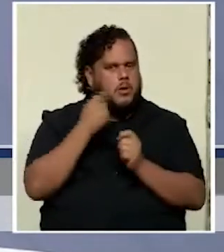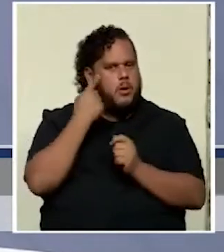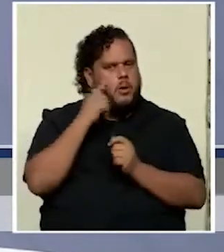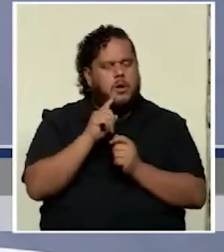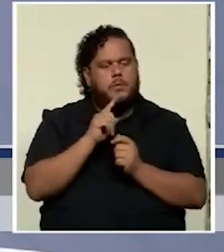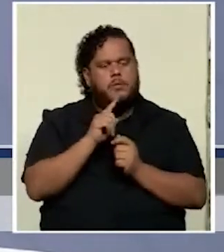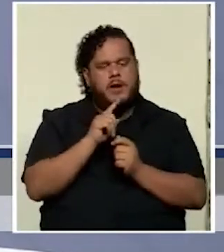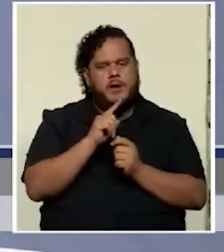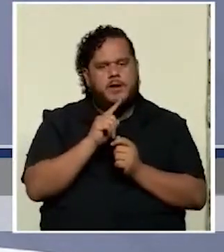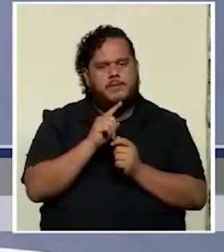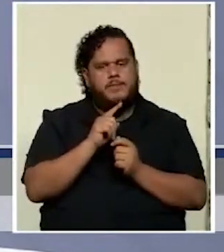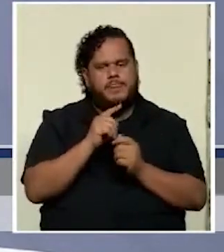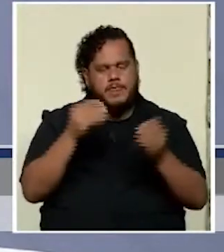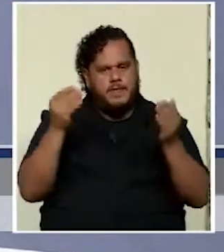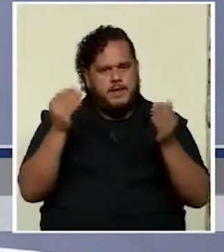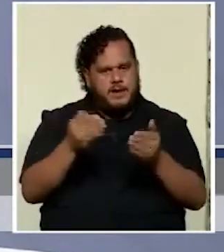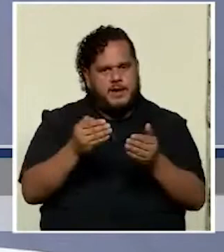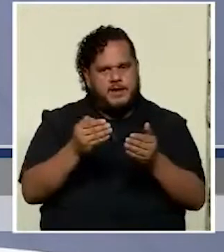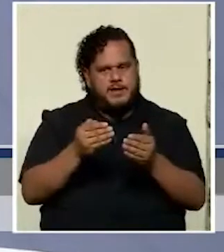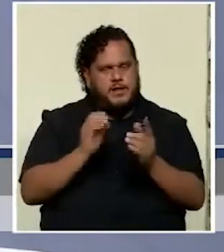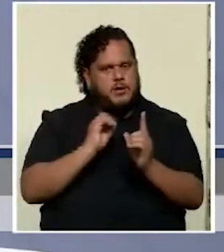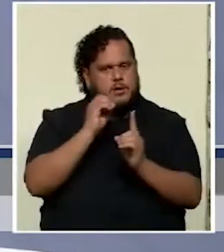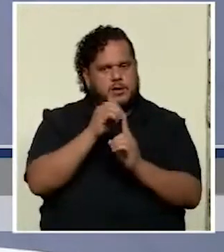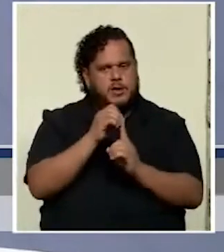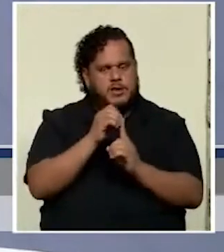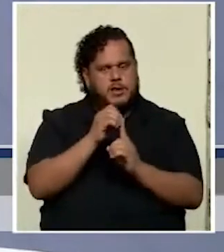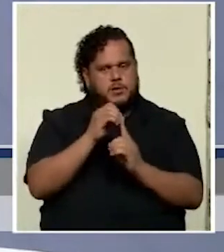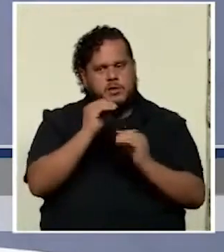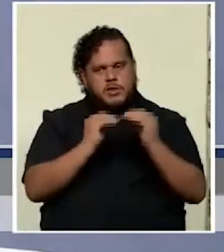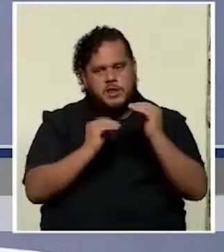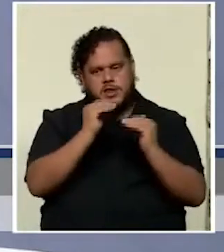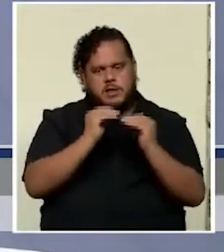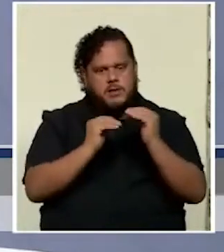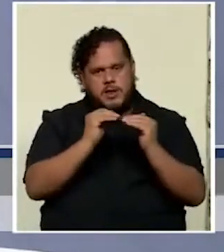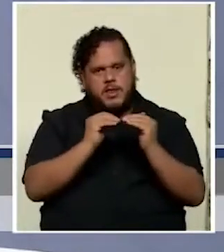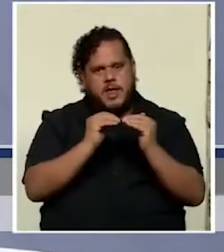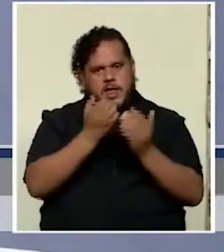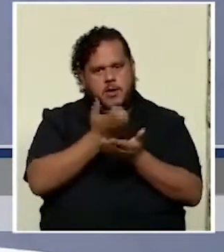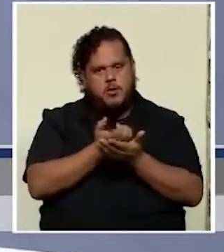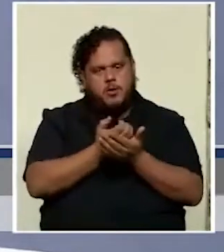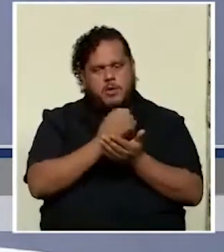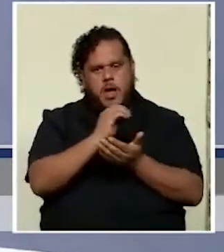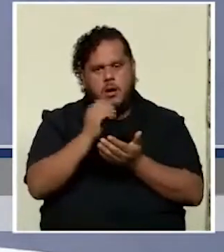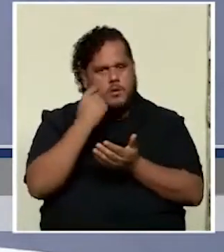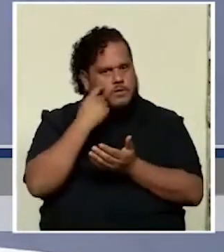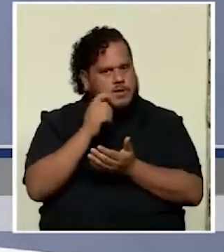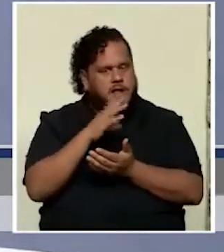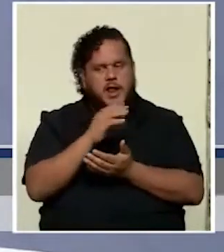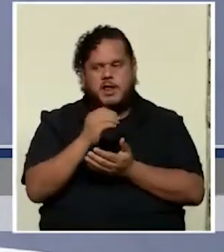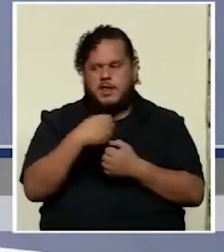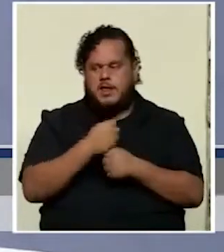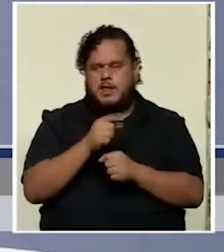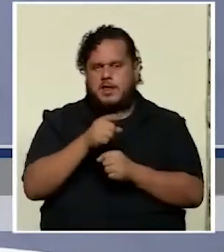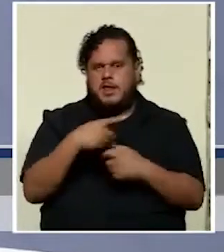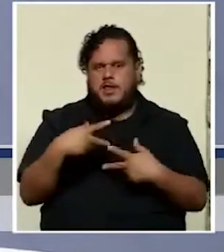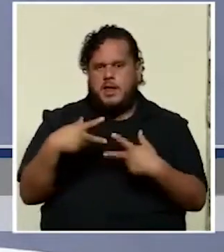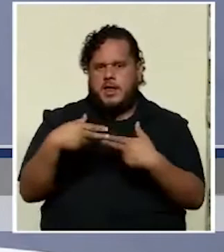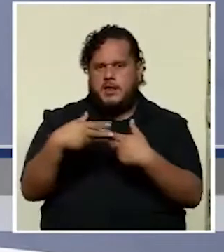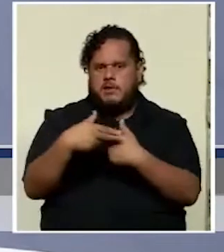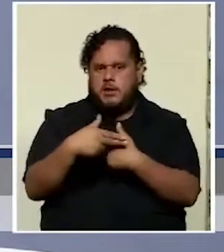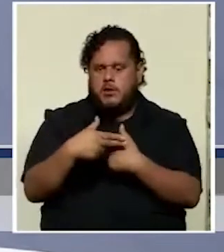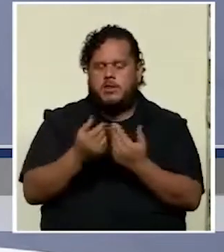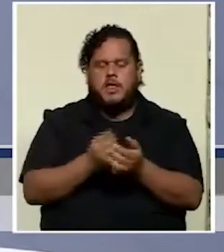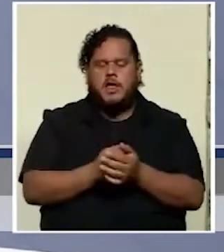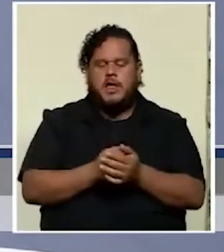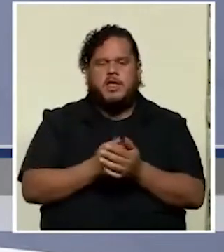para atender objetivos de estabilidad macroeconómica o fiscal y hacer ese recorte que